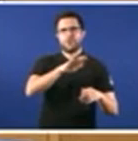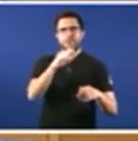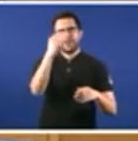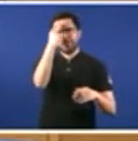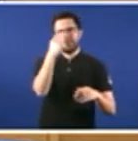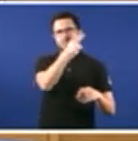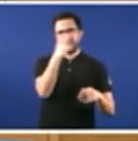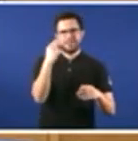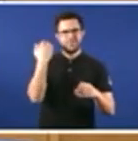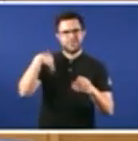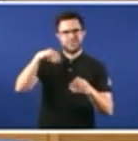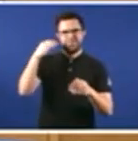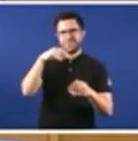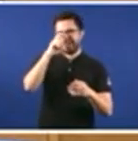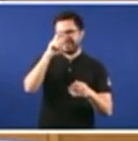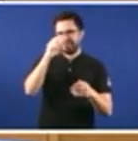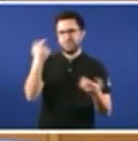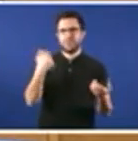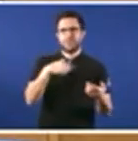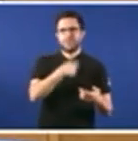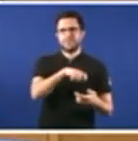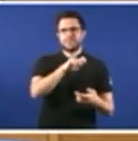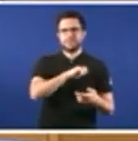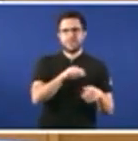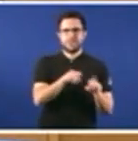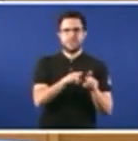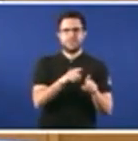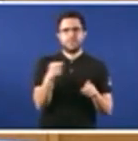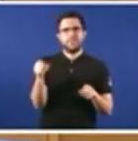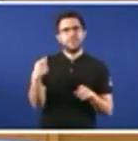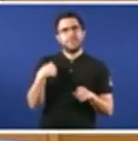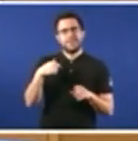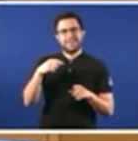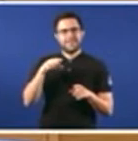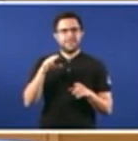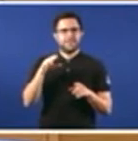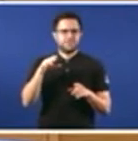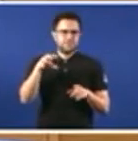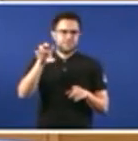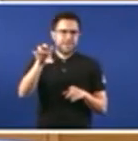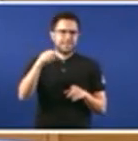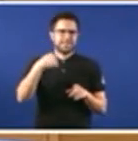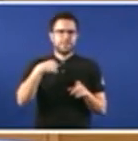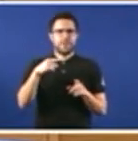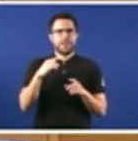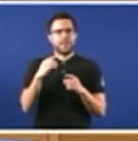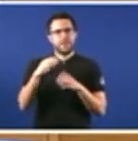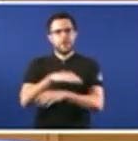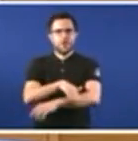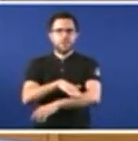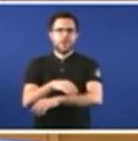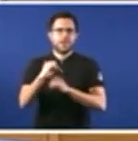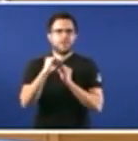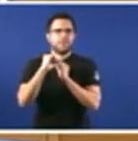Malta, Polónia e Irlanda, os únicos lugares de Europa onde os gobernos dependen do púlpito. Están mentindo. Vostedes non